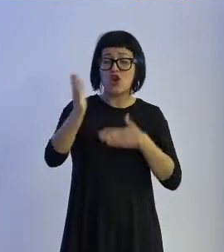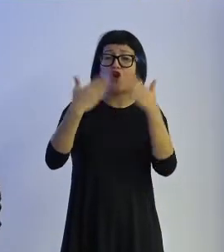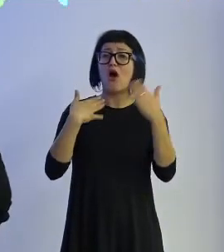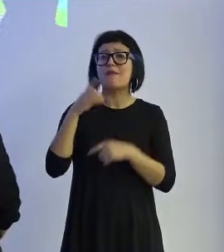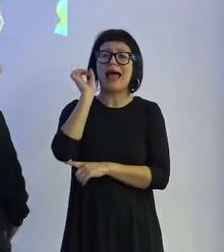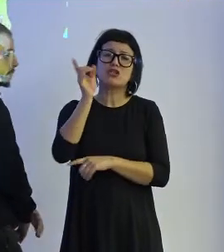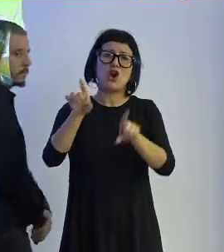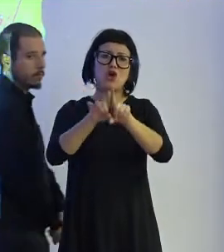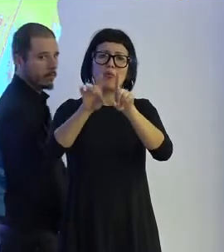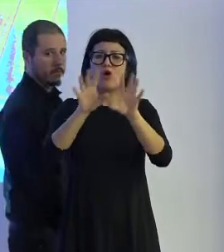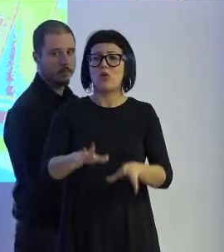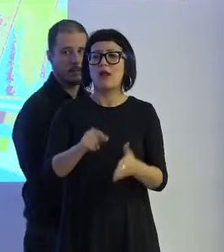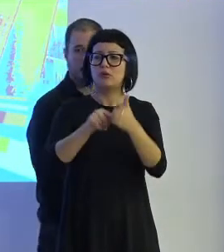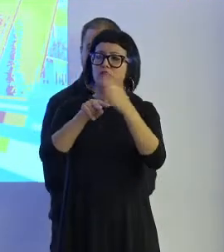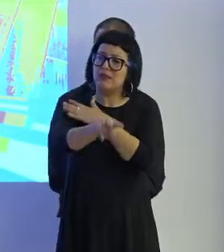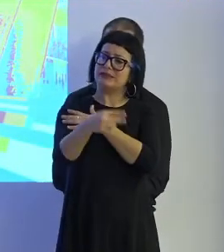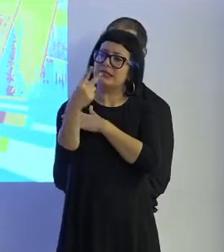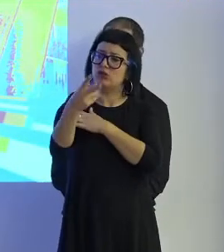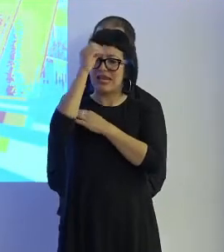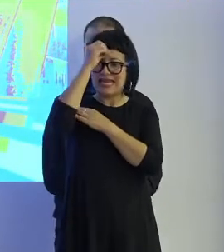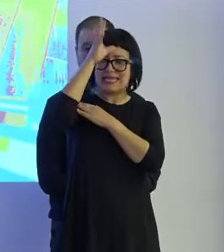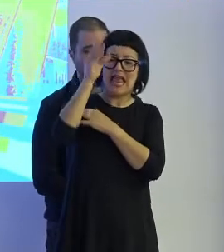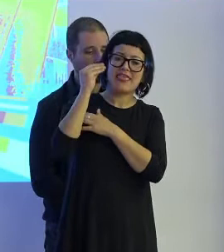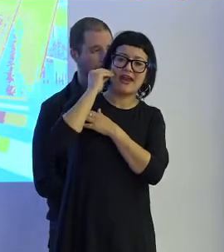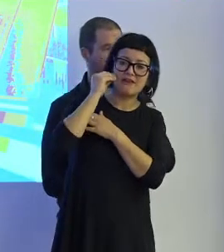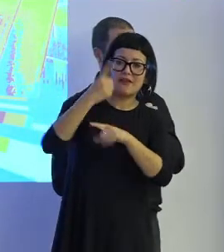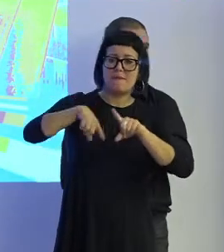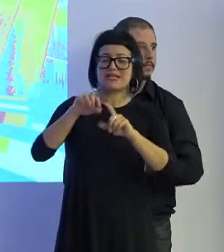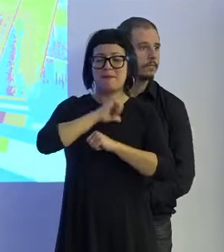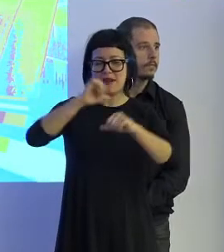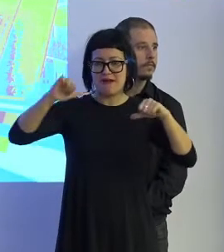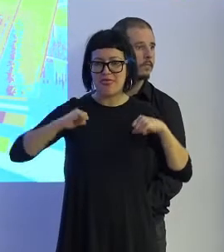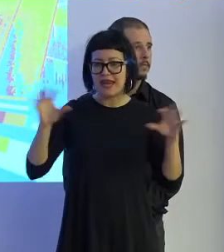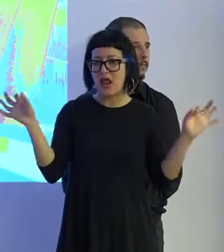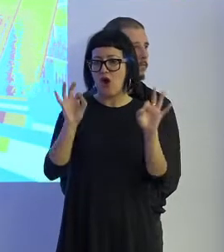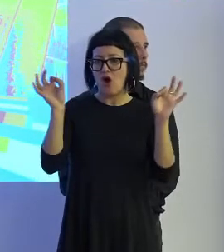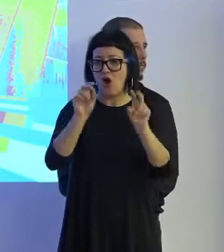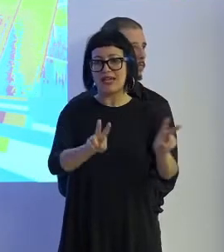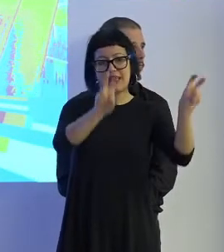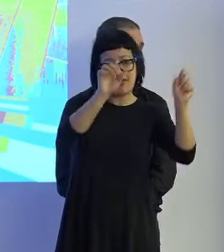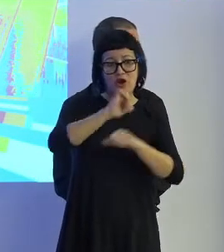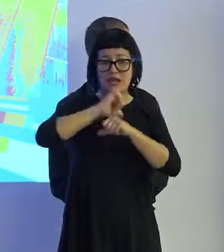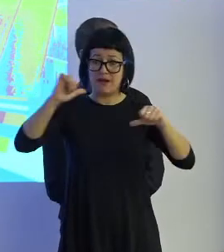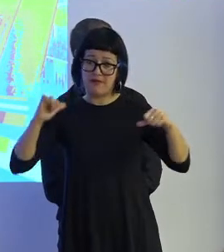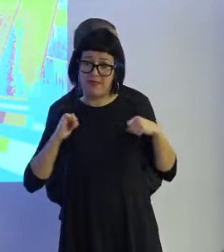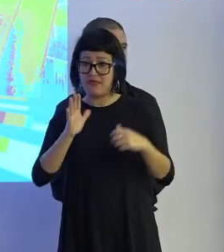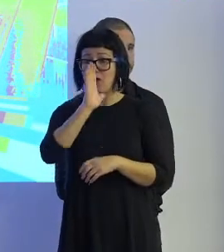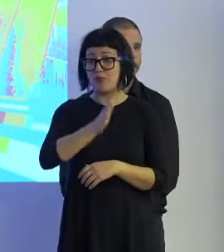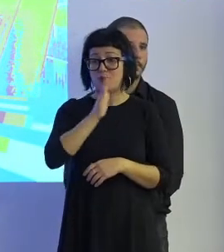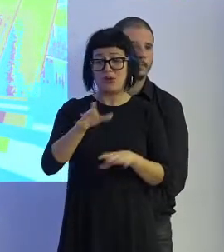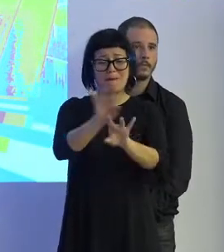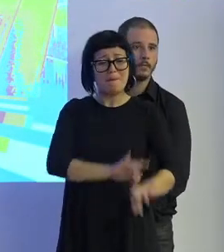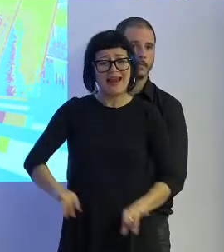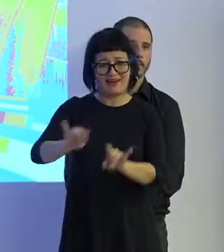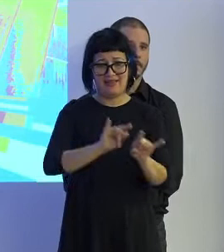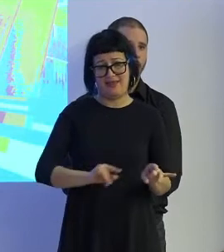establecer una dicotomía entre inteligencia artificial y privacidad o entre innovación y privacidad porque para nada